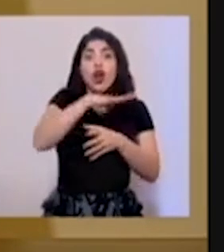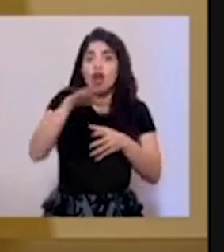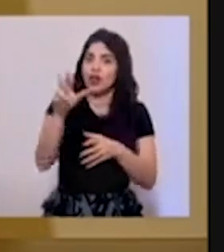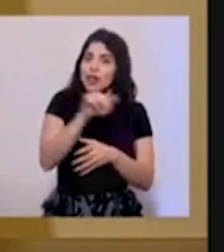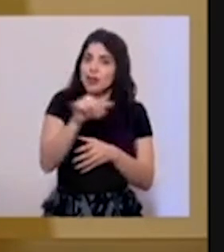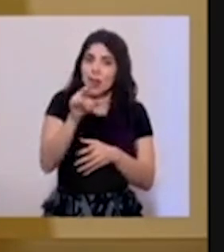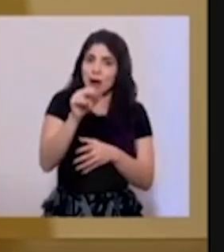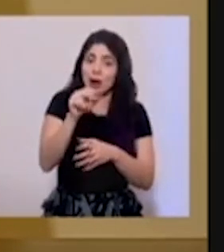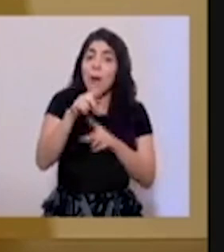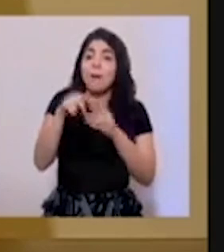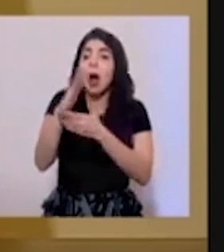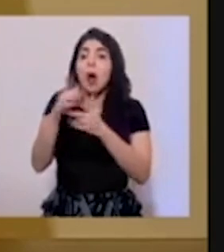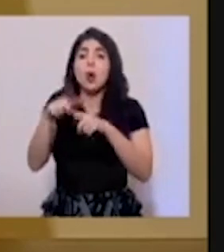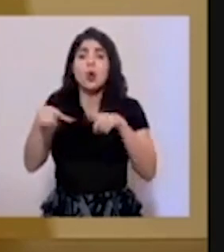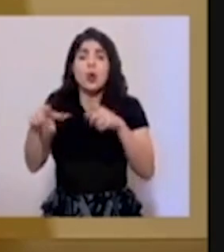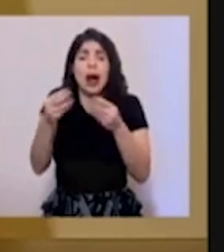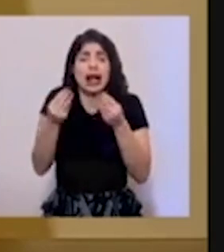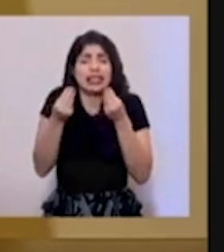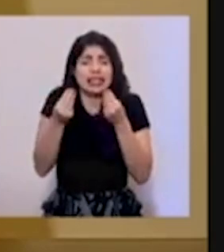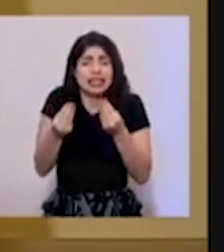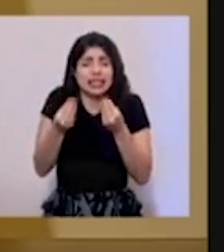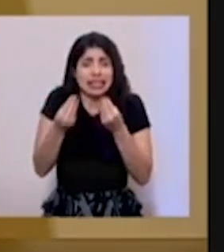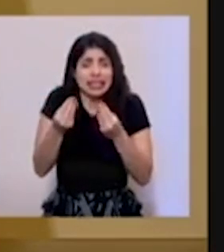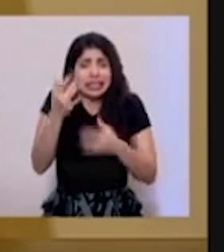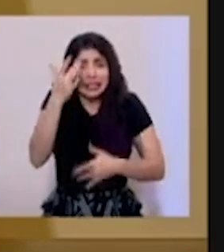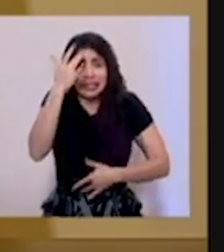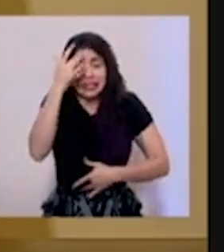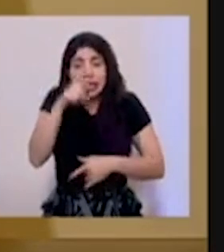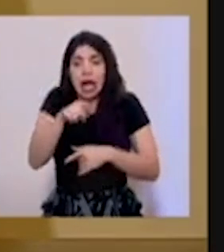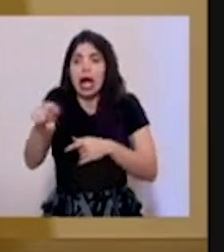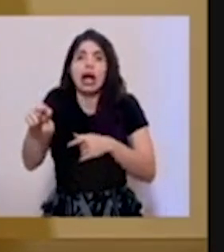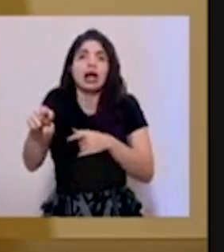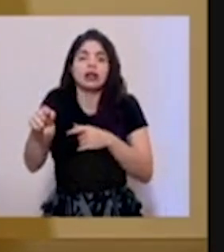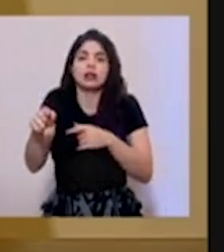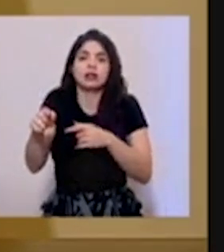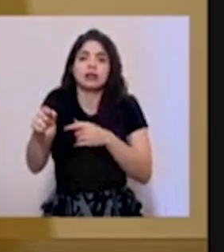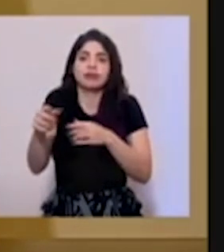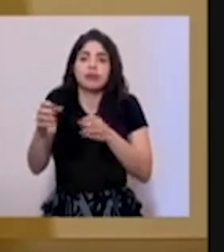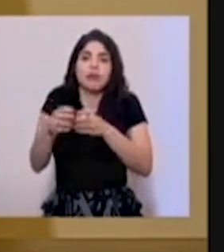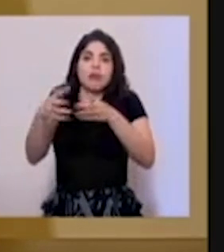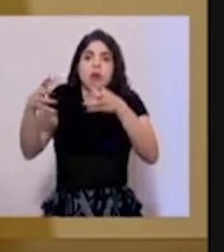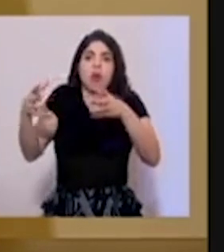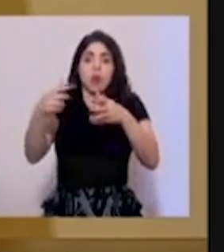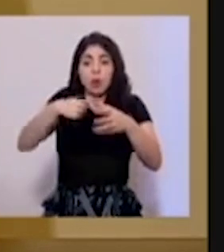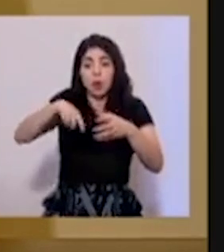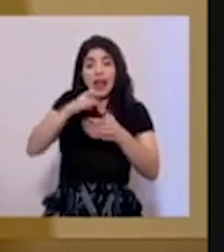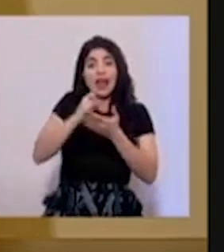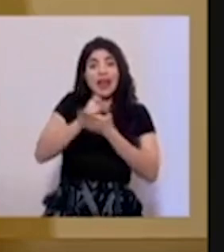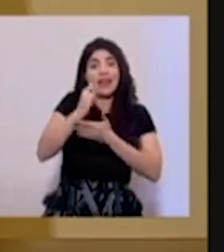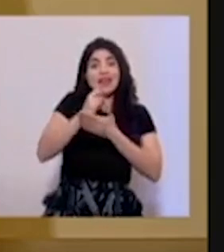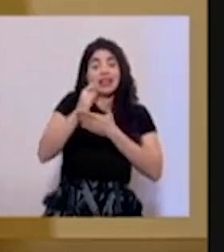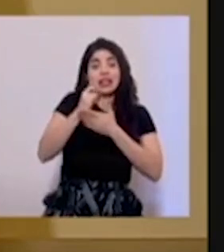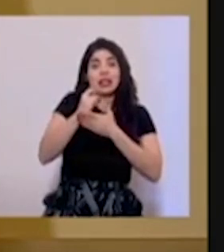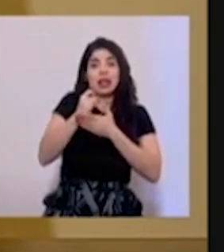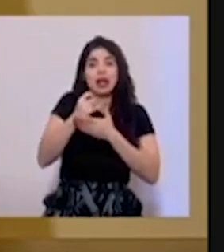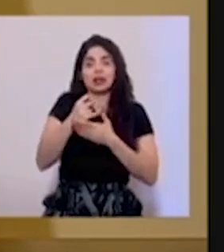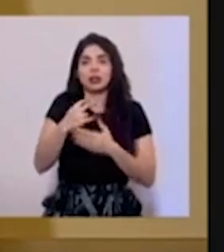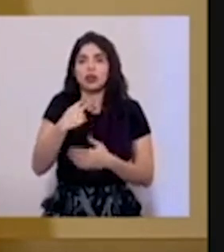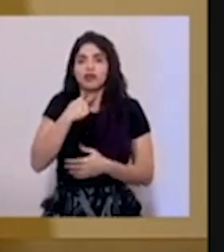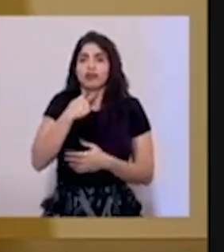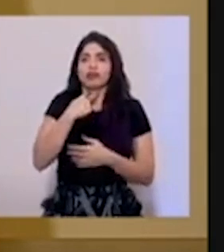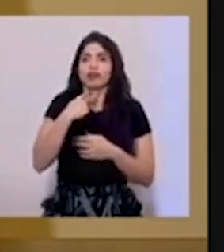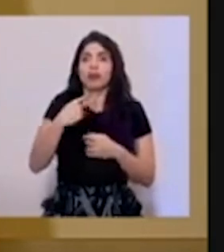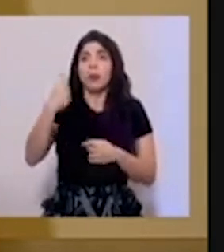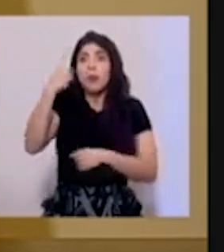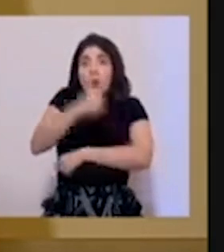pero sí hay zonas con muchos casos. Eso sobrepasó la capacidad instalada de investigación al día del sistema de